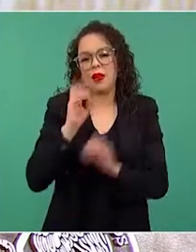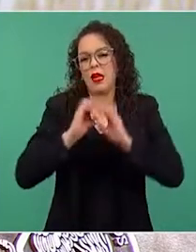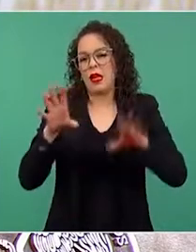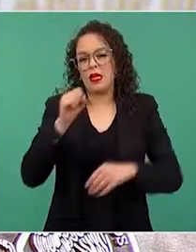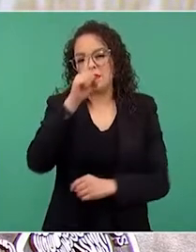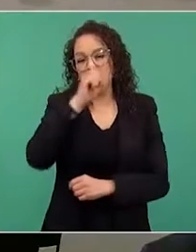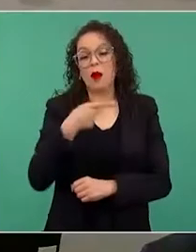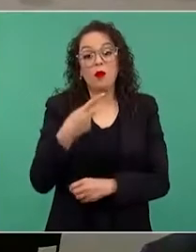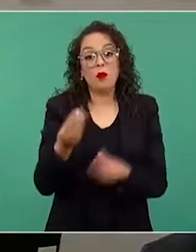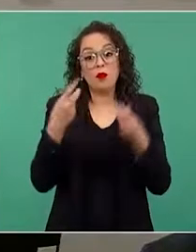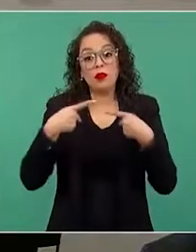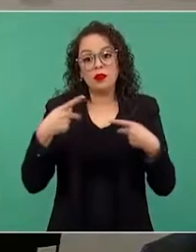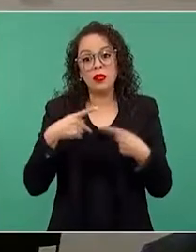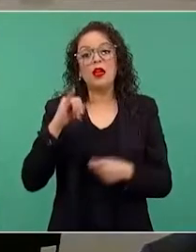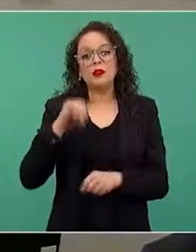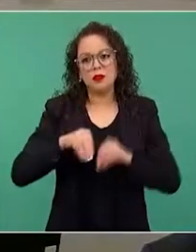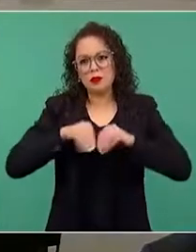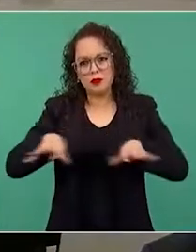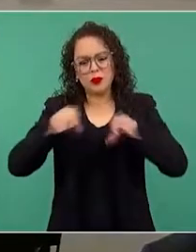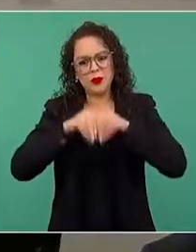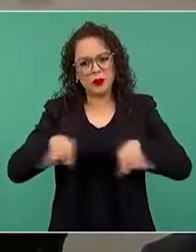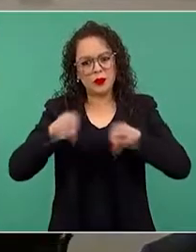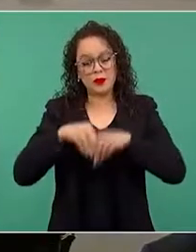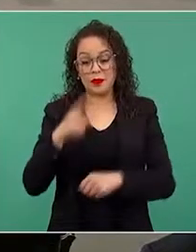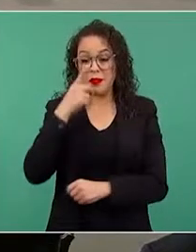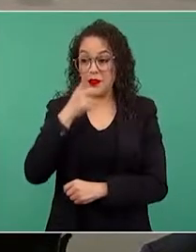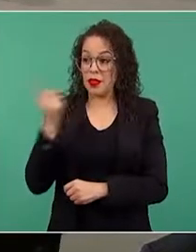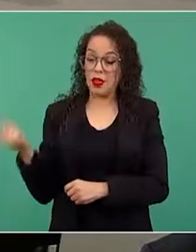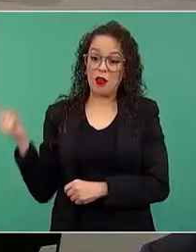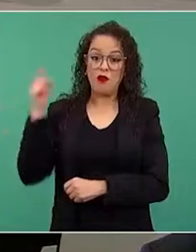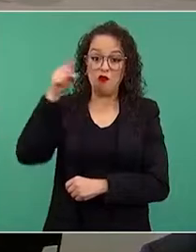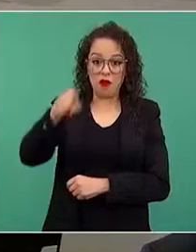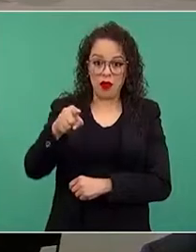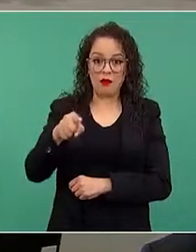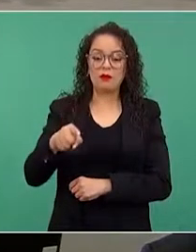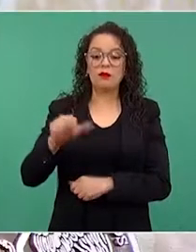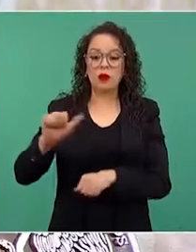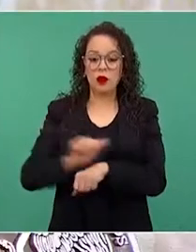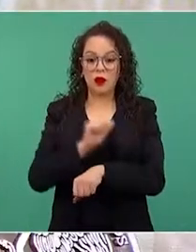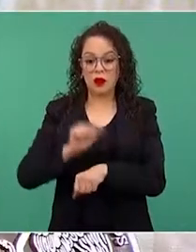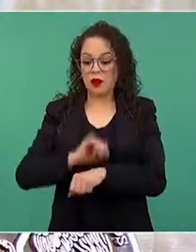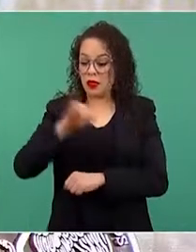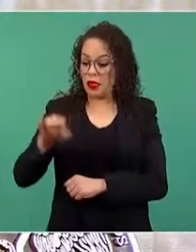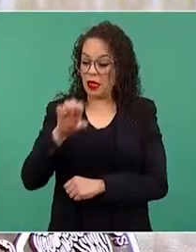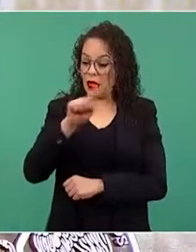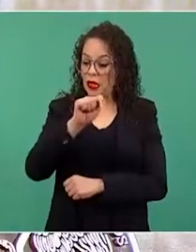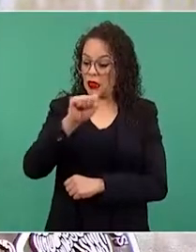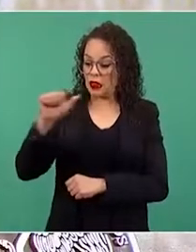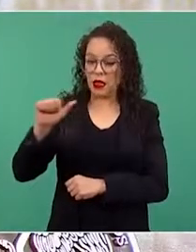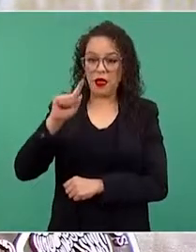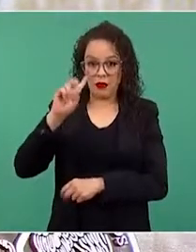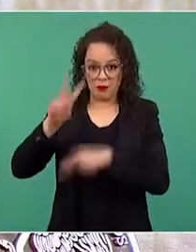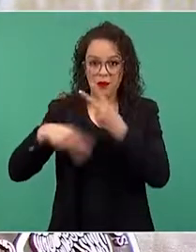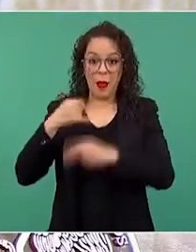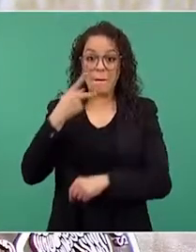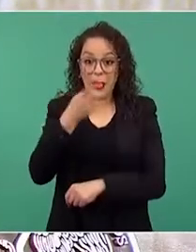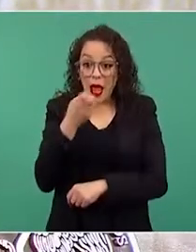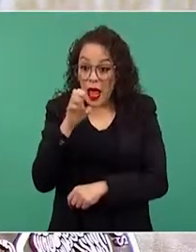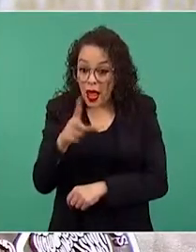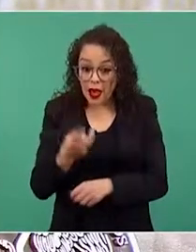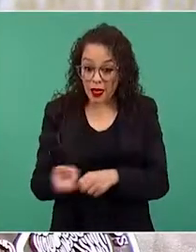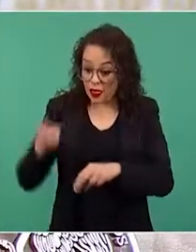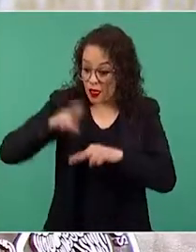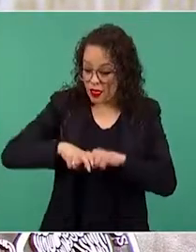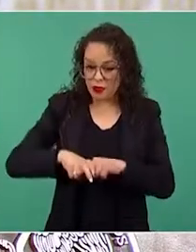se difundió mucho. Que el presidente llegó al acto en un automóvil Jetta, pero que supuestamente no viajaba en ese auto,